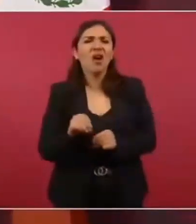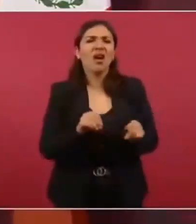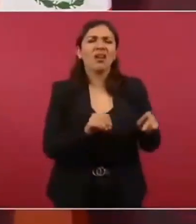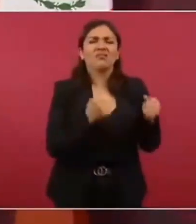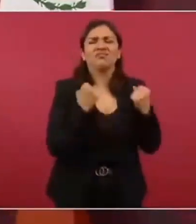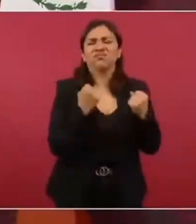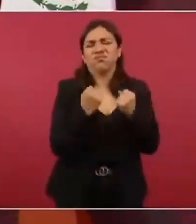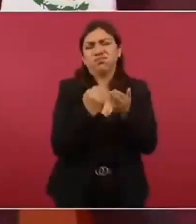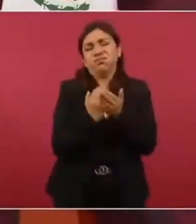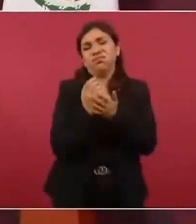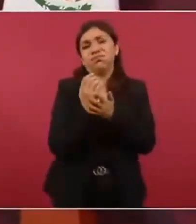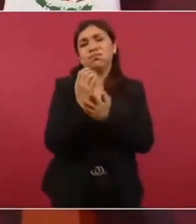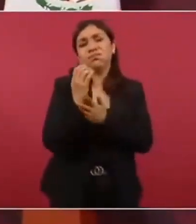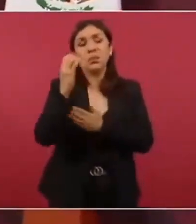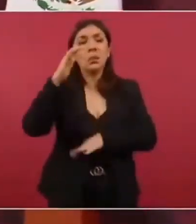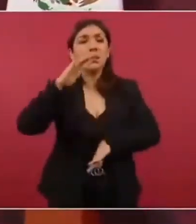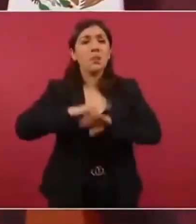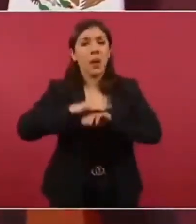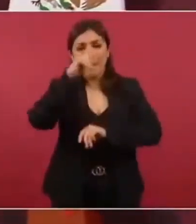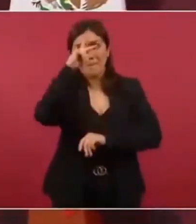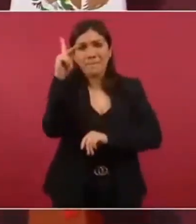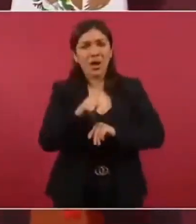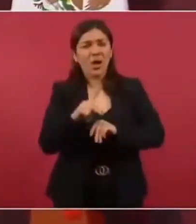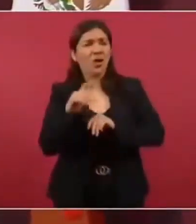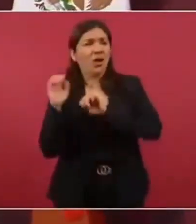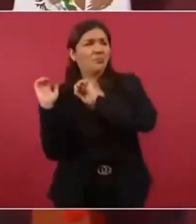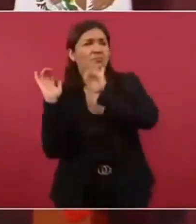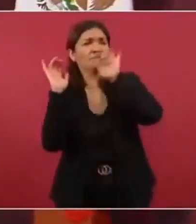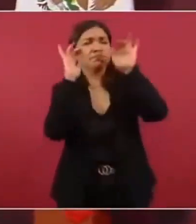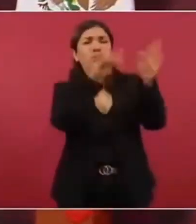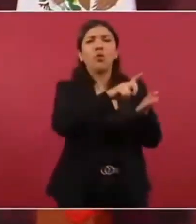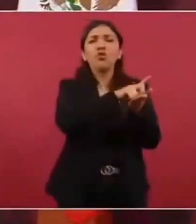y se inundó de droga a Estados Unidos.